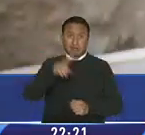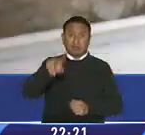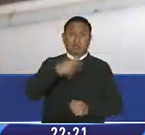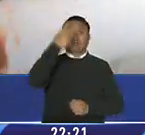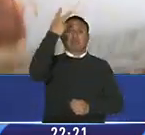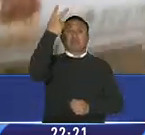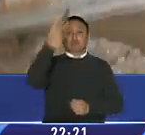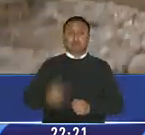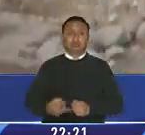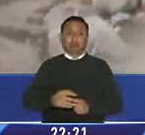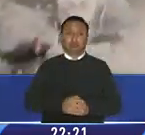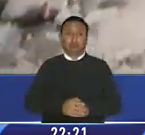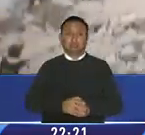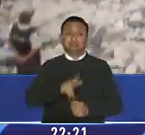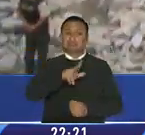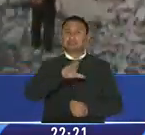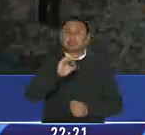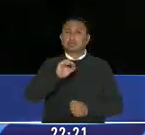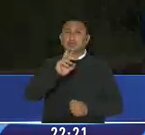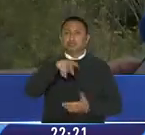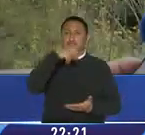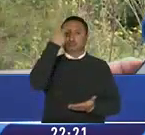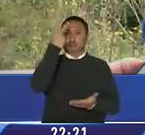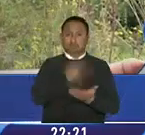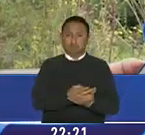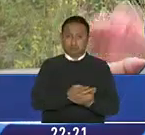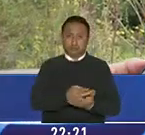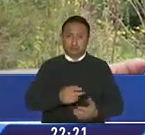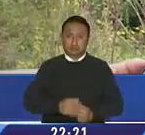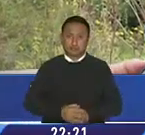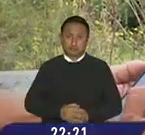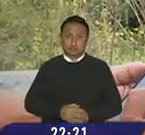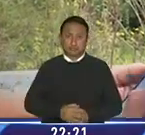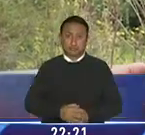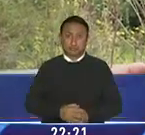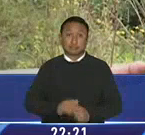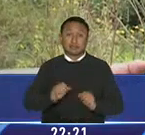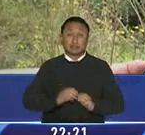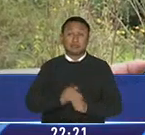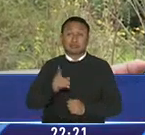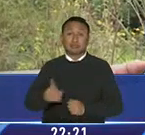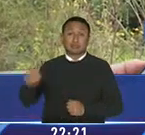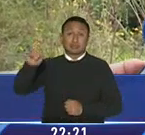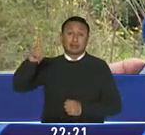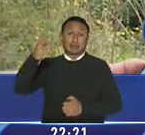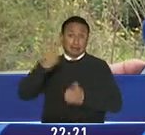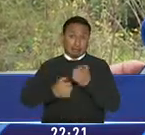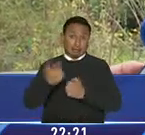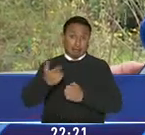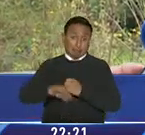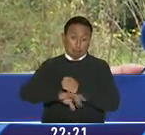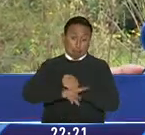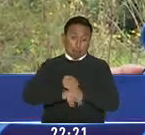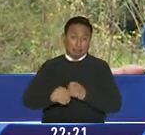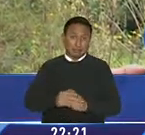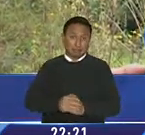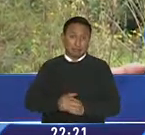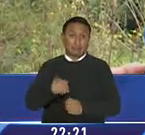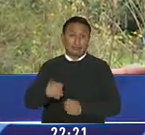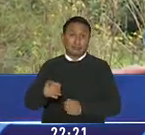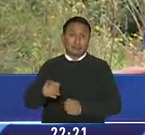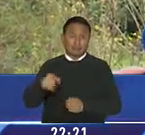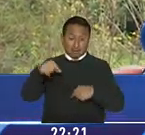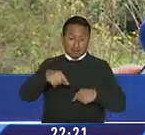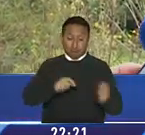cayó aproximadamente unos 30 metros. Que a lo mejor le asaltaron por arriba y lo mataron y lo